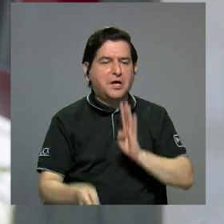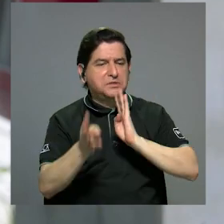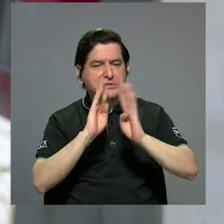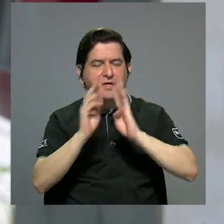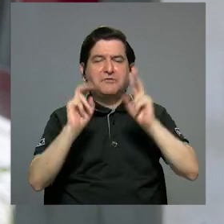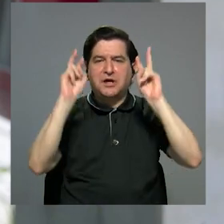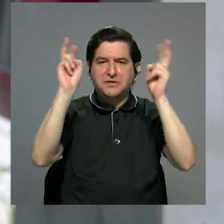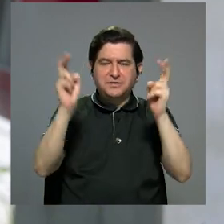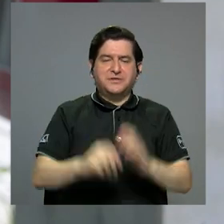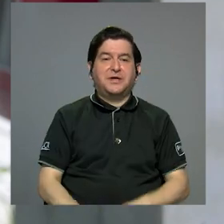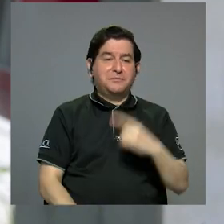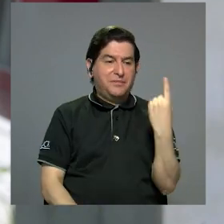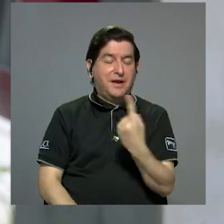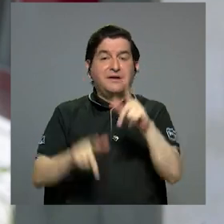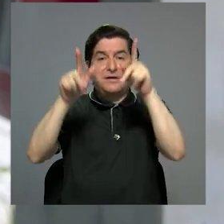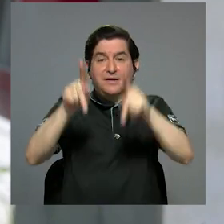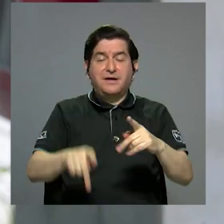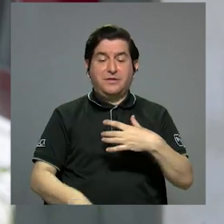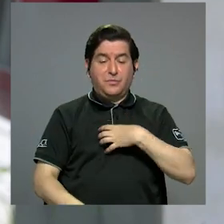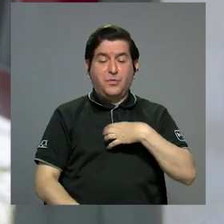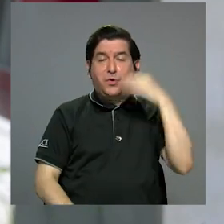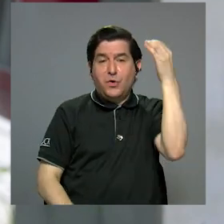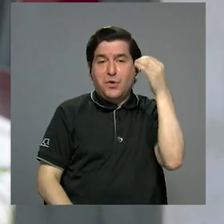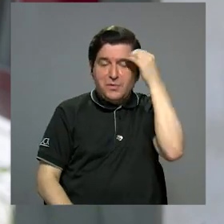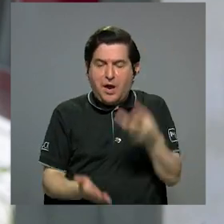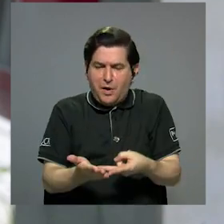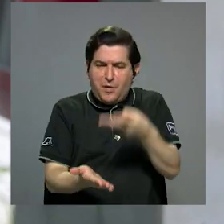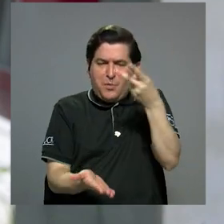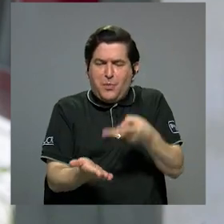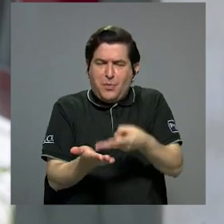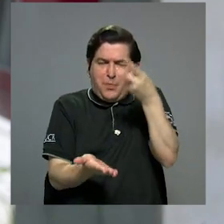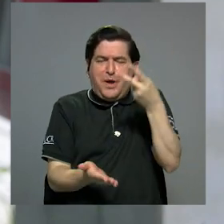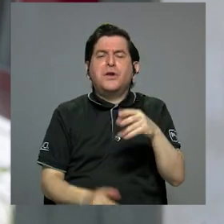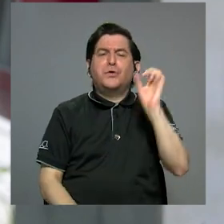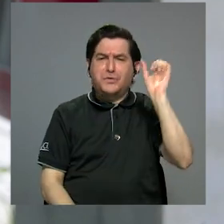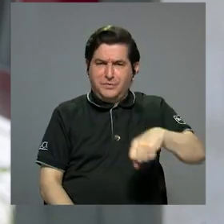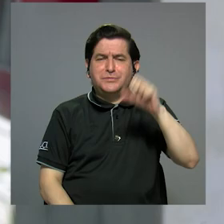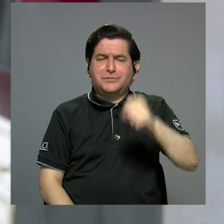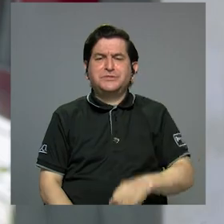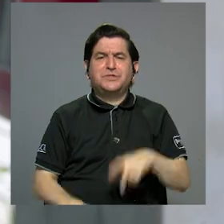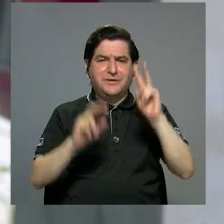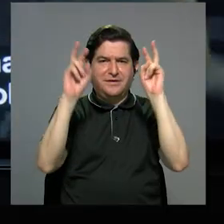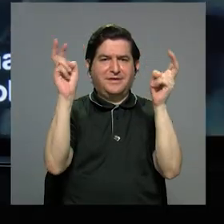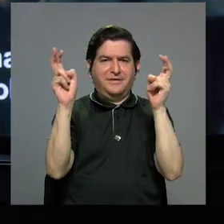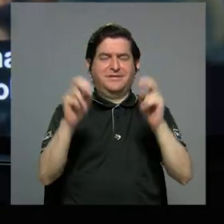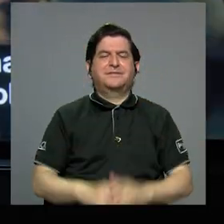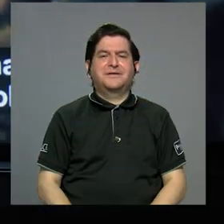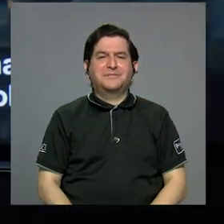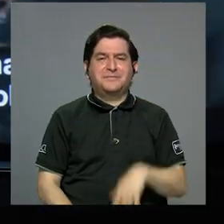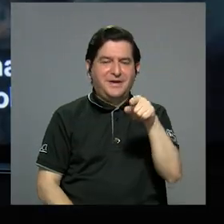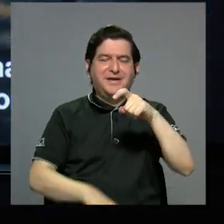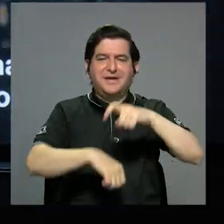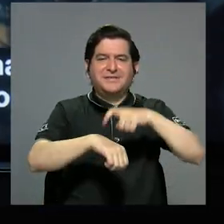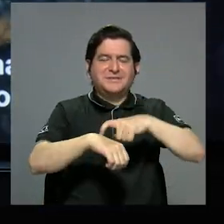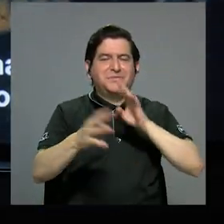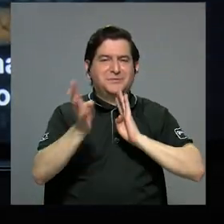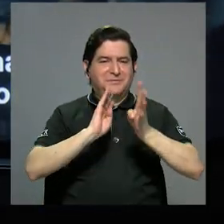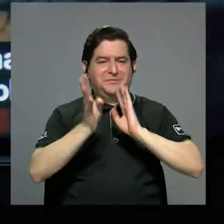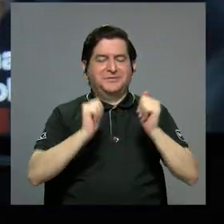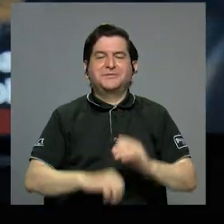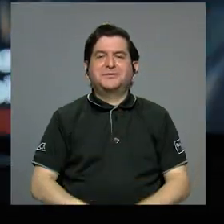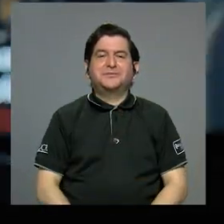personas conectadas conversando sobre un tema y cada quien con su opinión pues enriquece muchísimo la temática